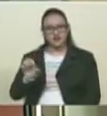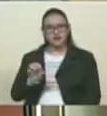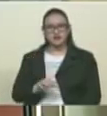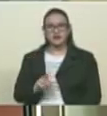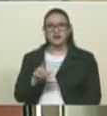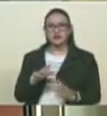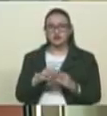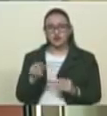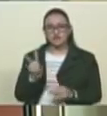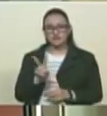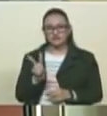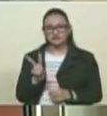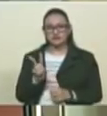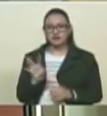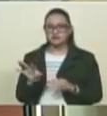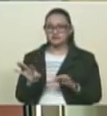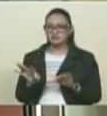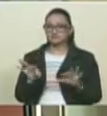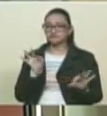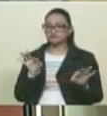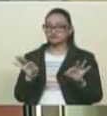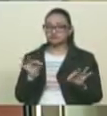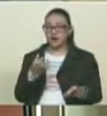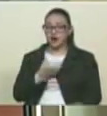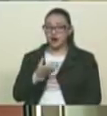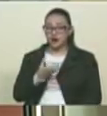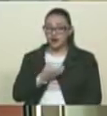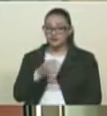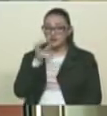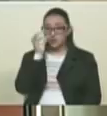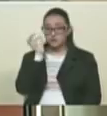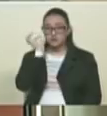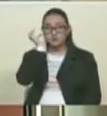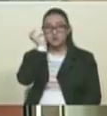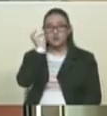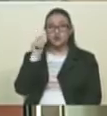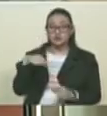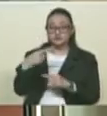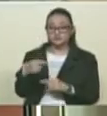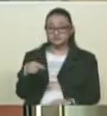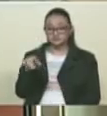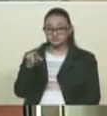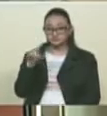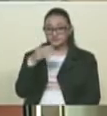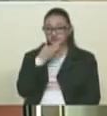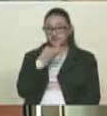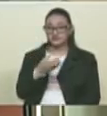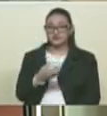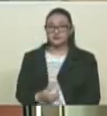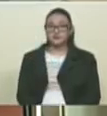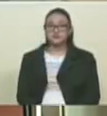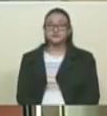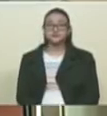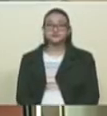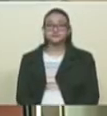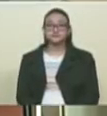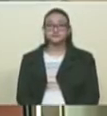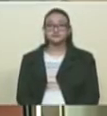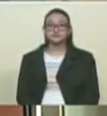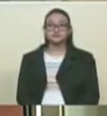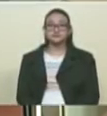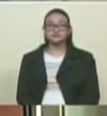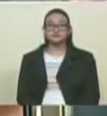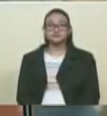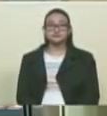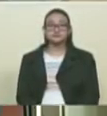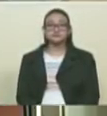venezolanas y los venezolanos escogeremos alcaldesas y alcaldes el próximo mes de diciembre. Afortunadamente,